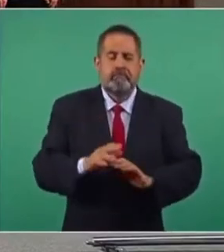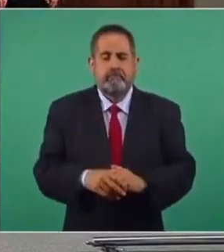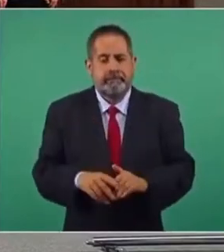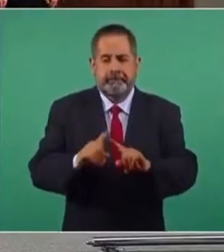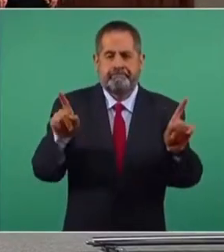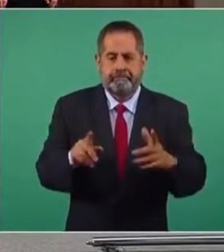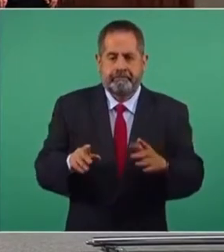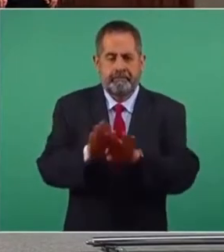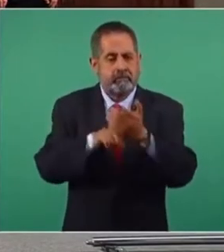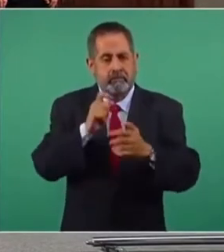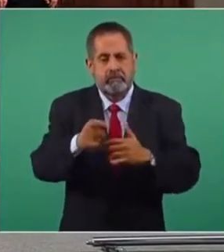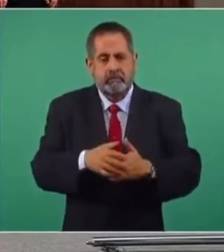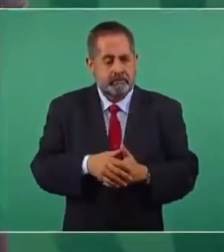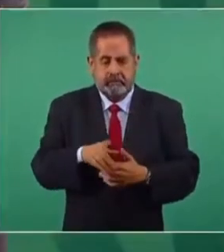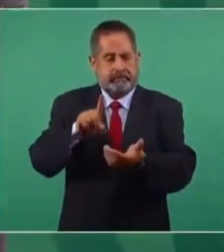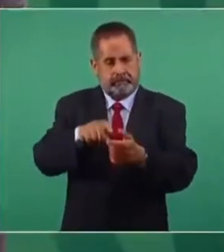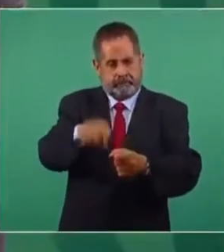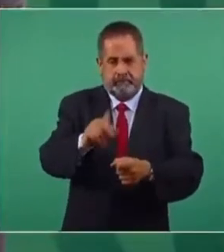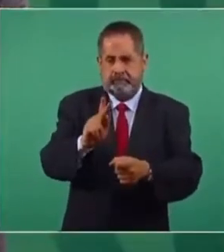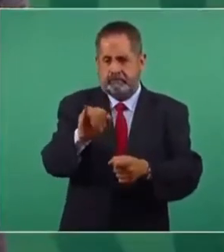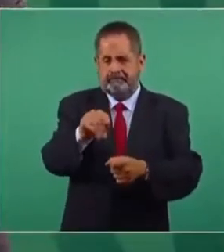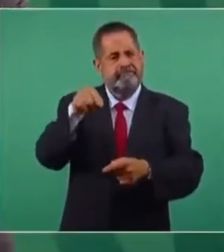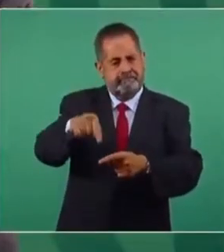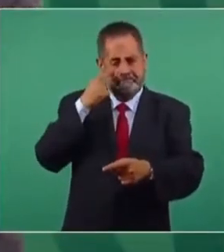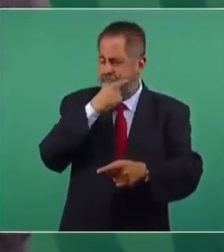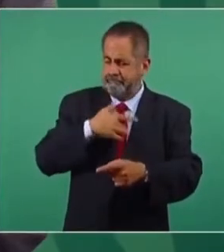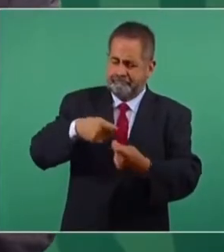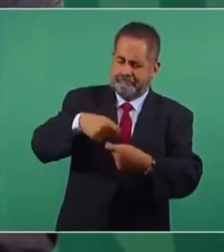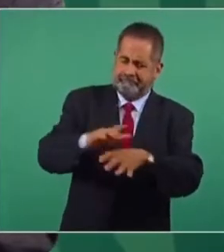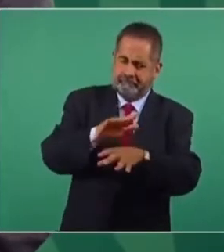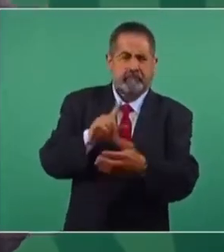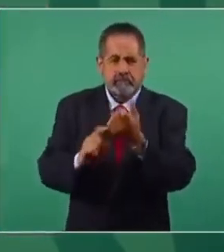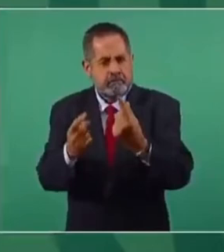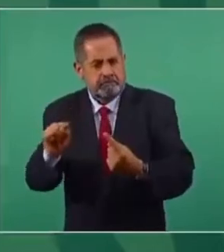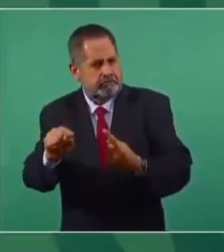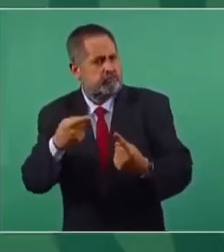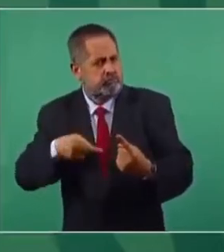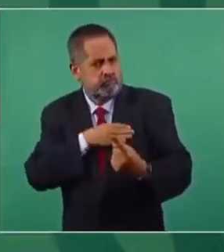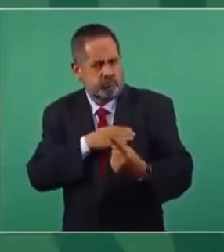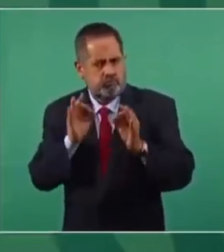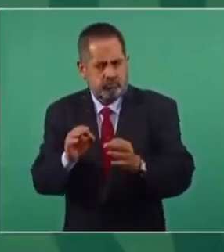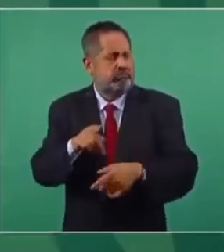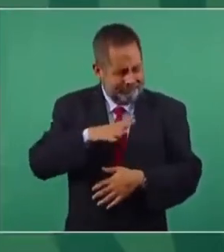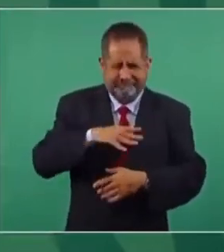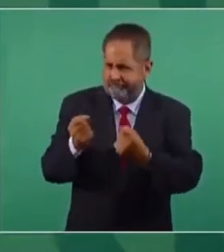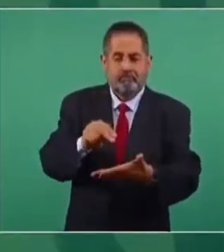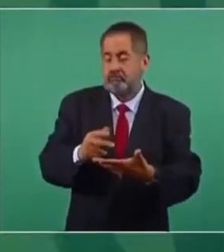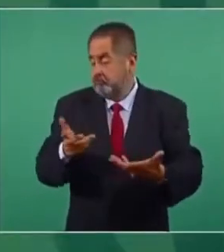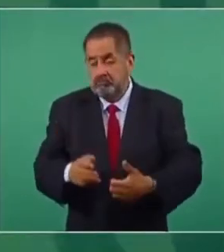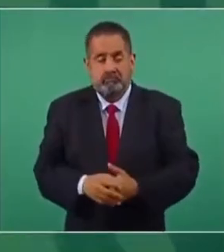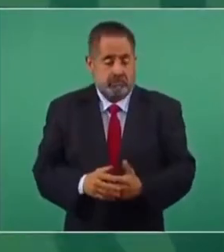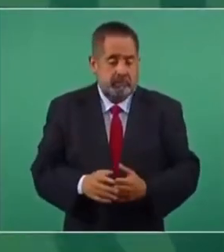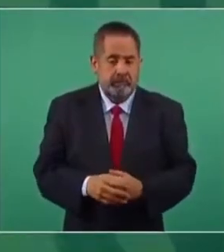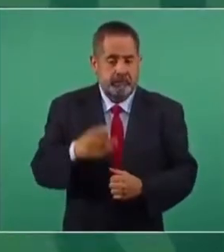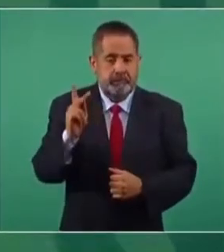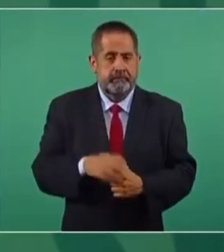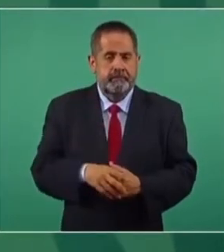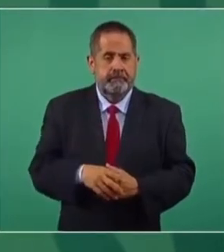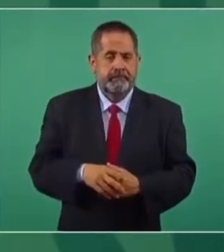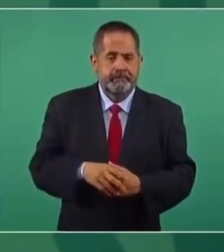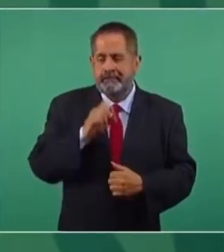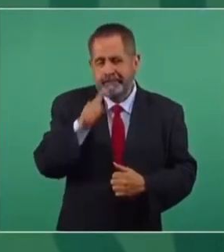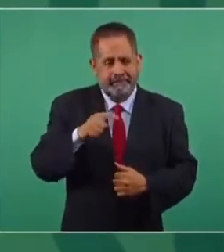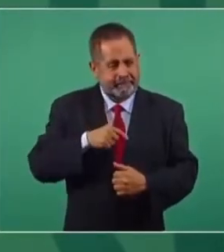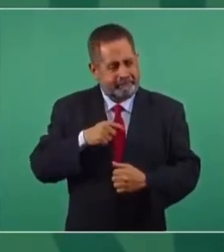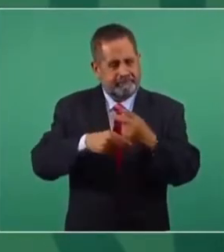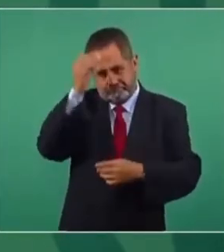tiene que salir la reforma del interior del Poder Judicial con los elementos buenos que hay, porque existen elementos buenos. Pero, ¿por qué también tengo